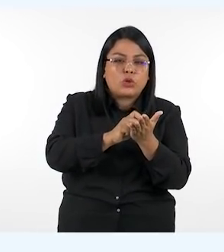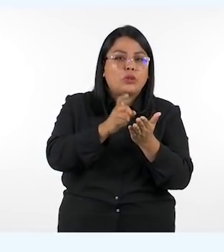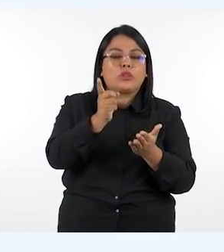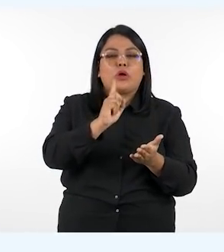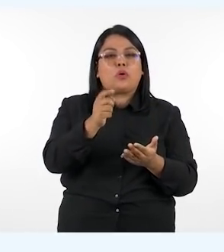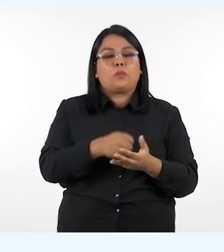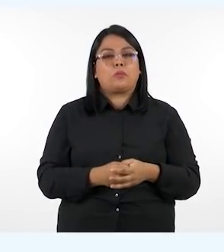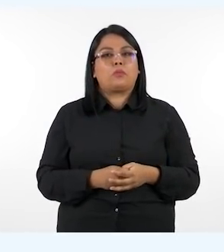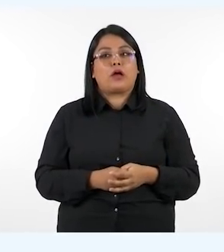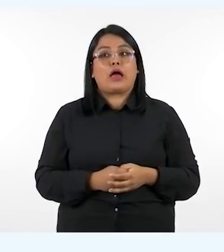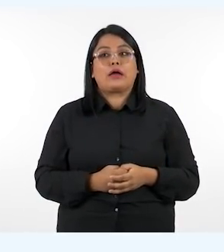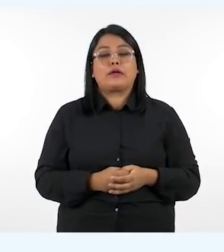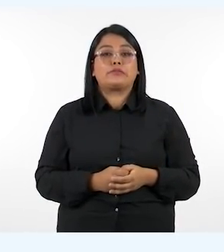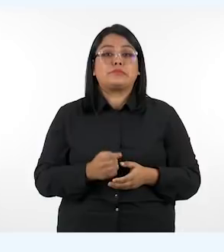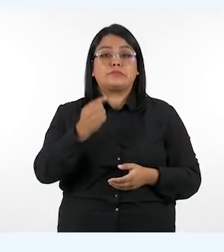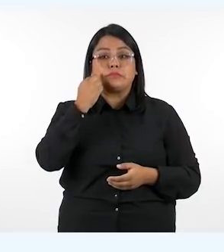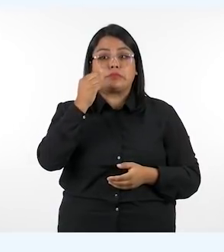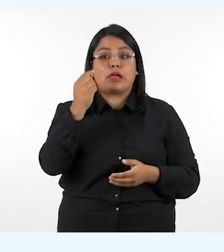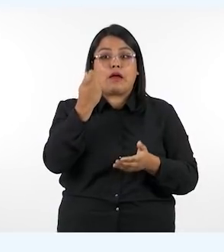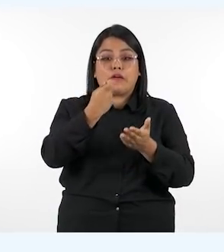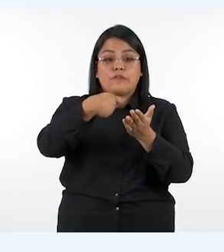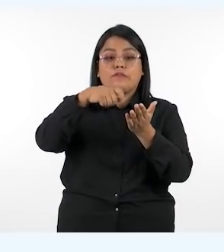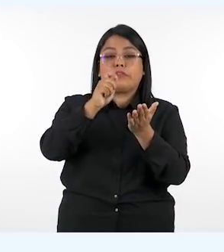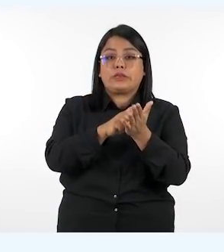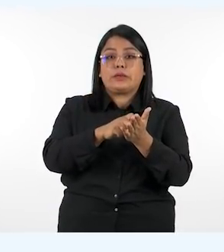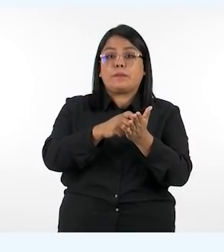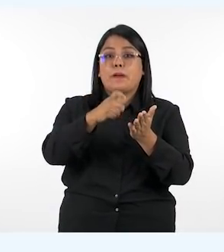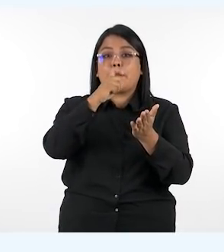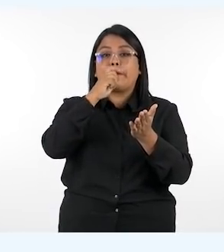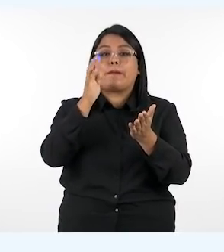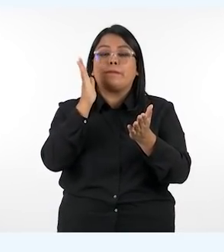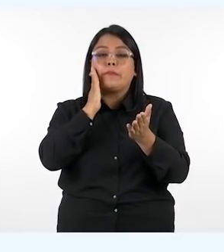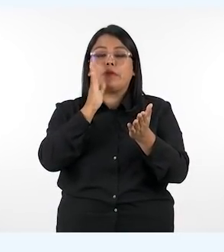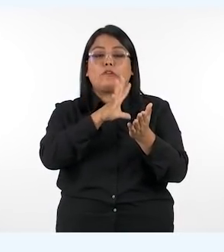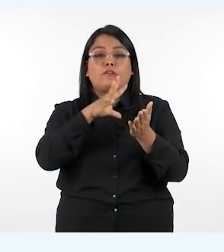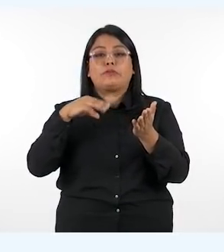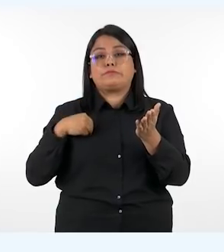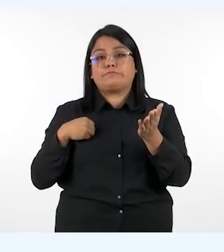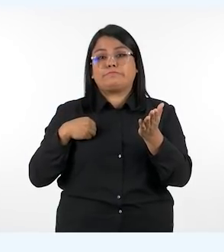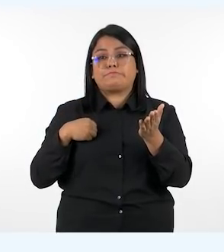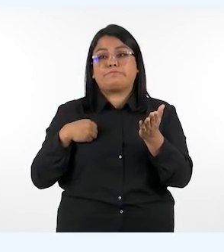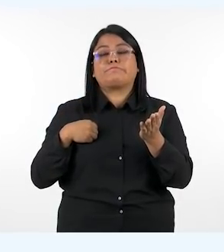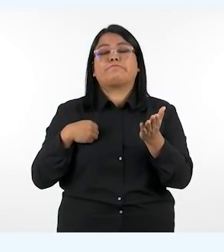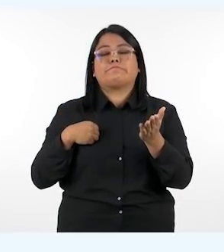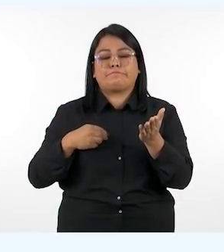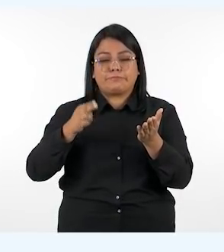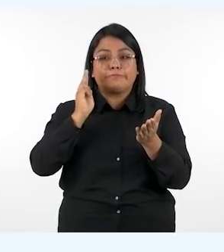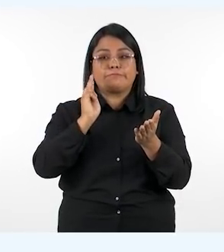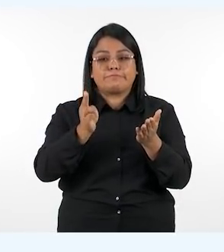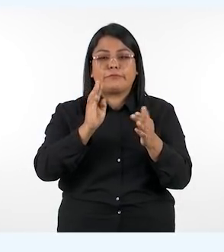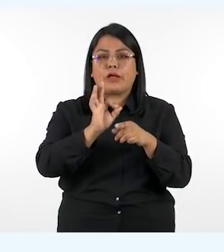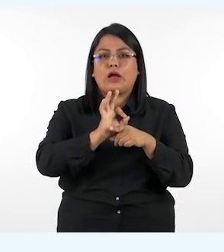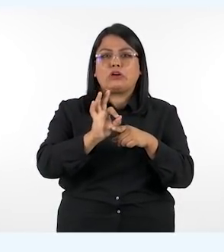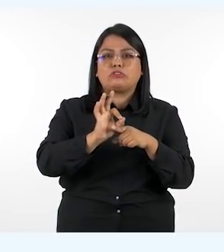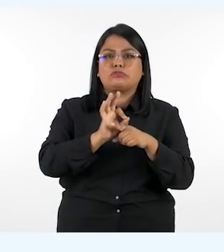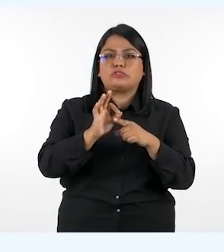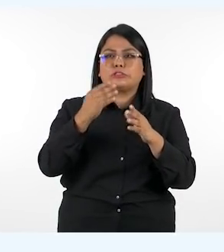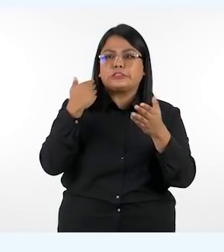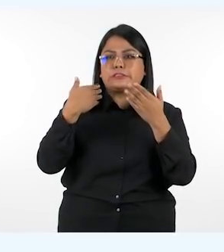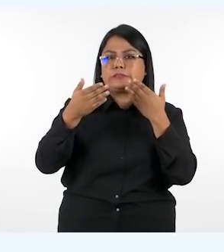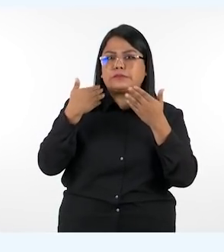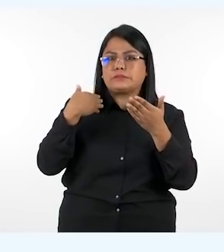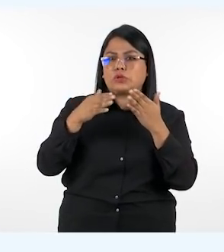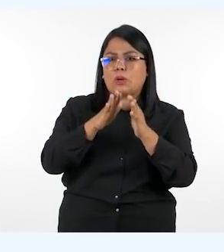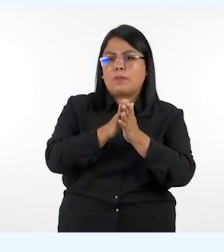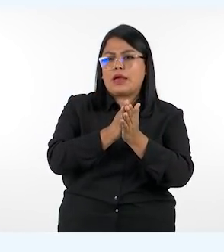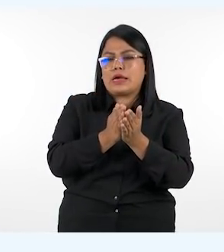contiene un espacio para la firma del padre de familia o encargado la cual tiene la misma función que se describió